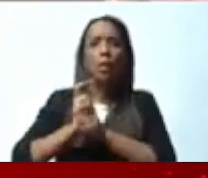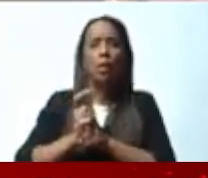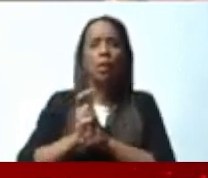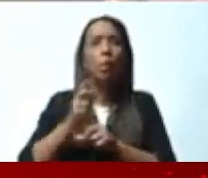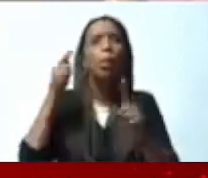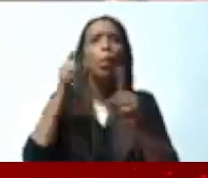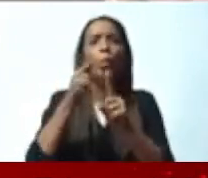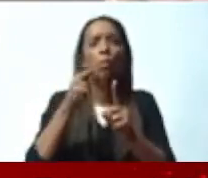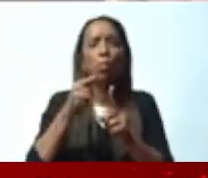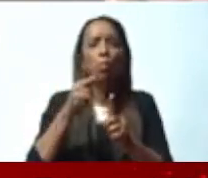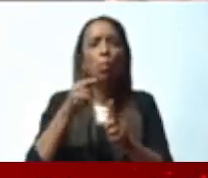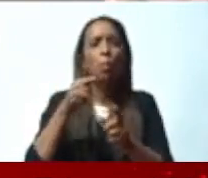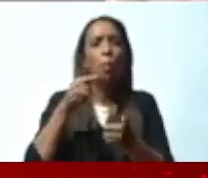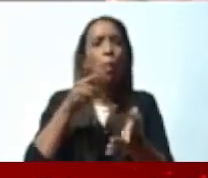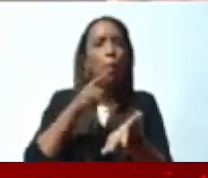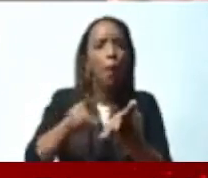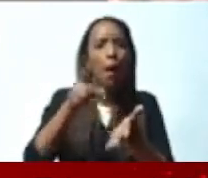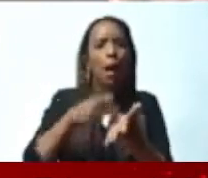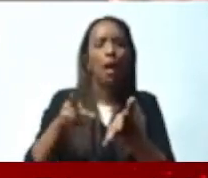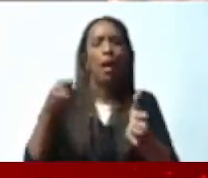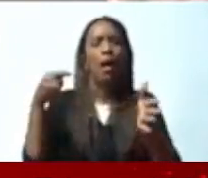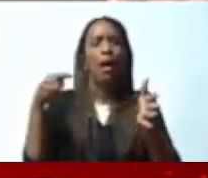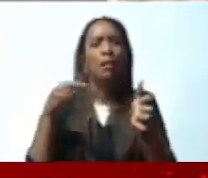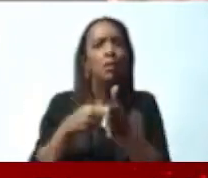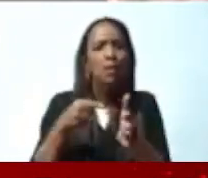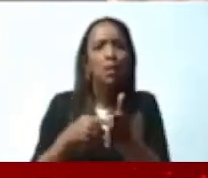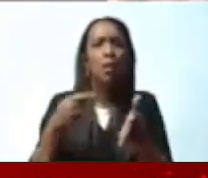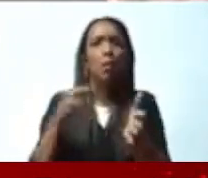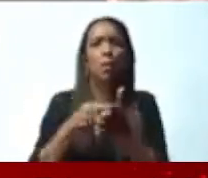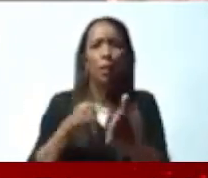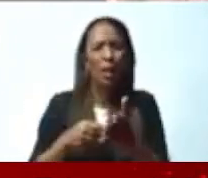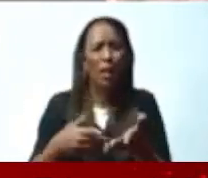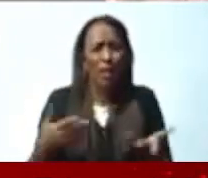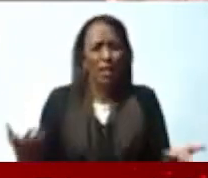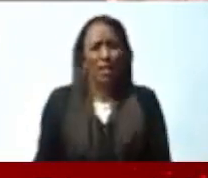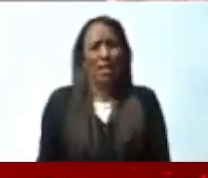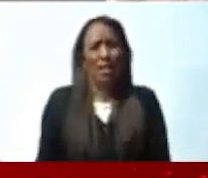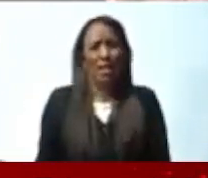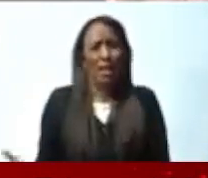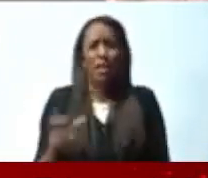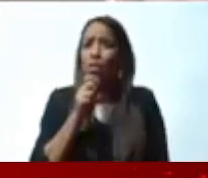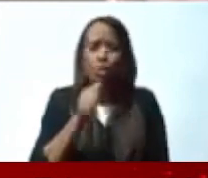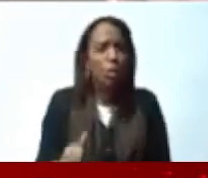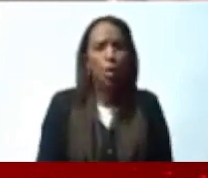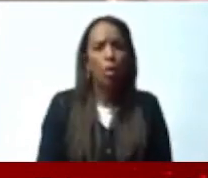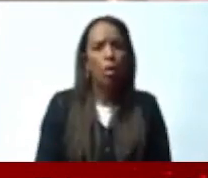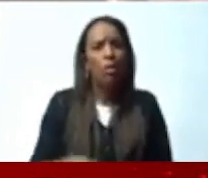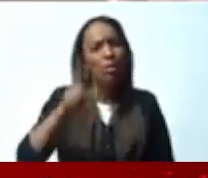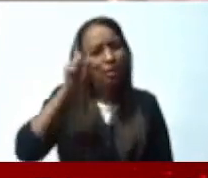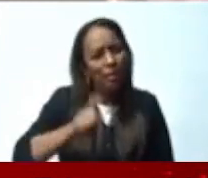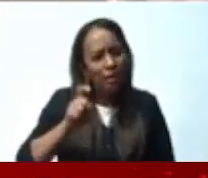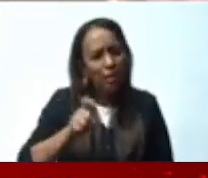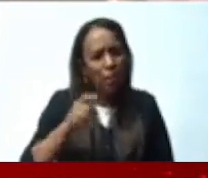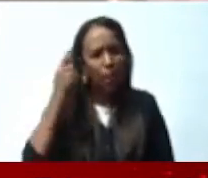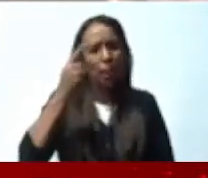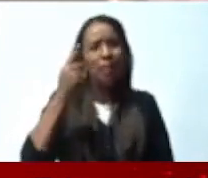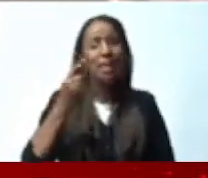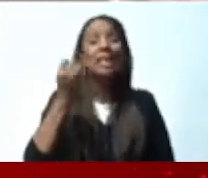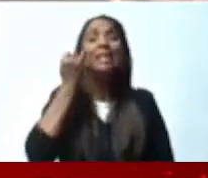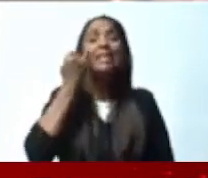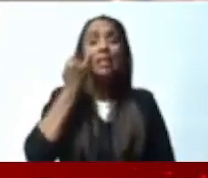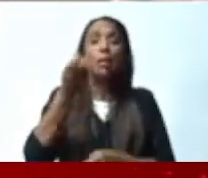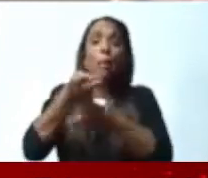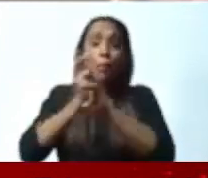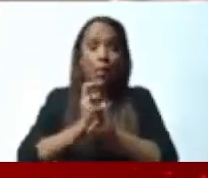préstamos cuando se definan claramente que van para costo social, para beneficio social, para resolver el problema de la